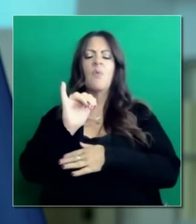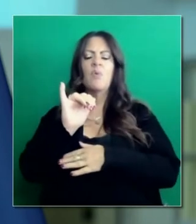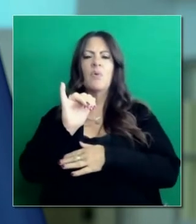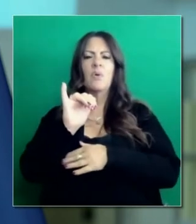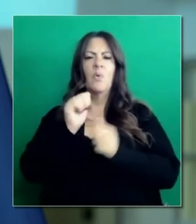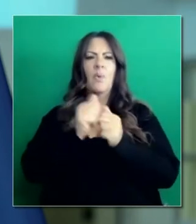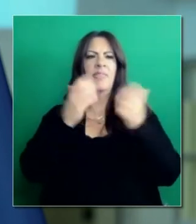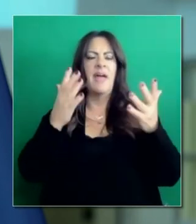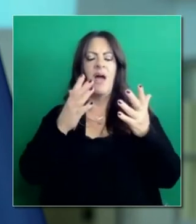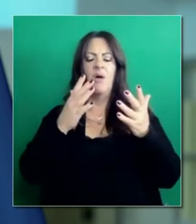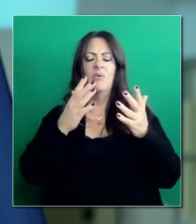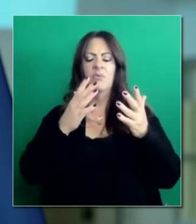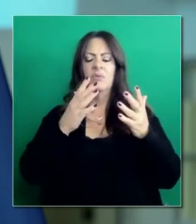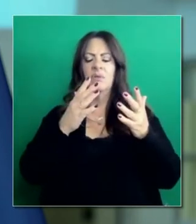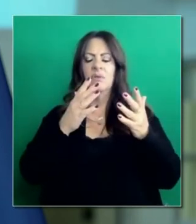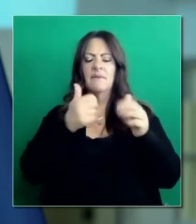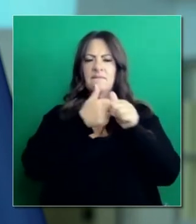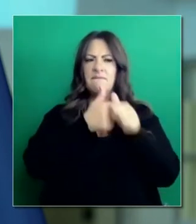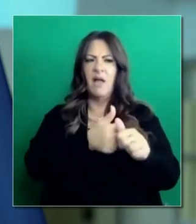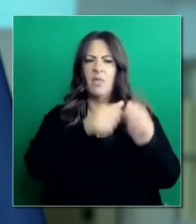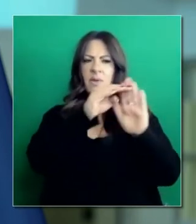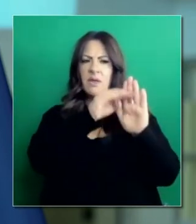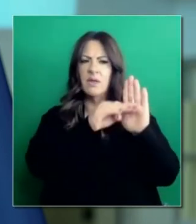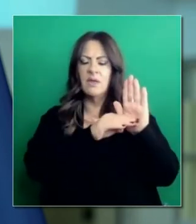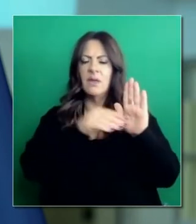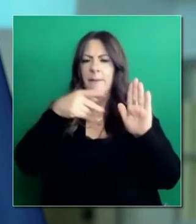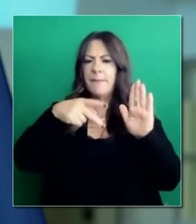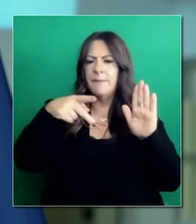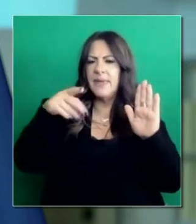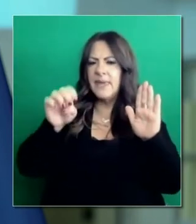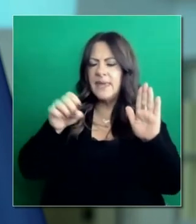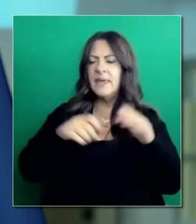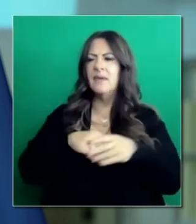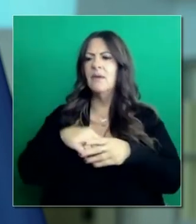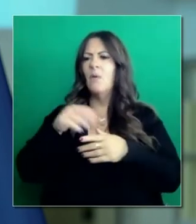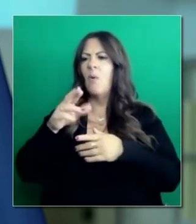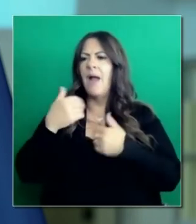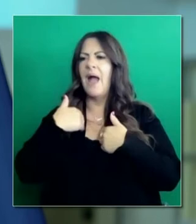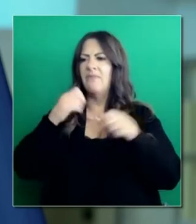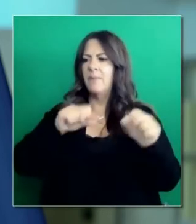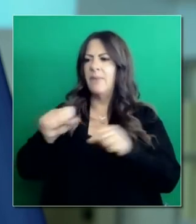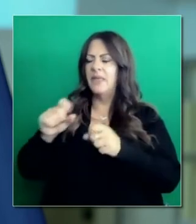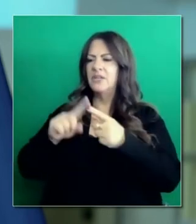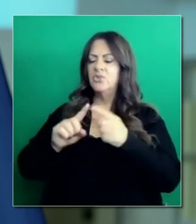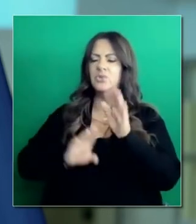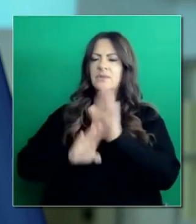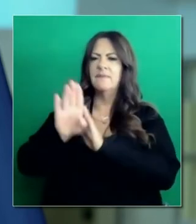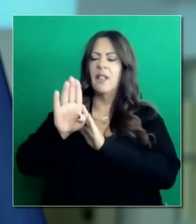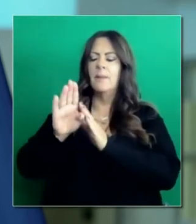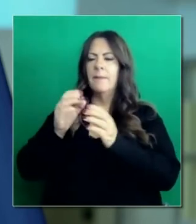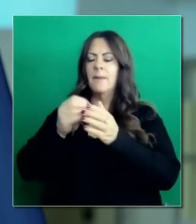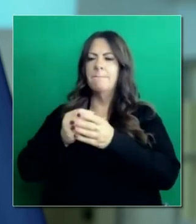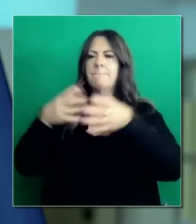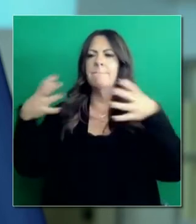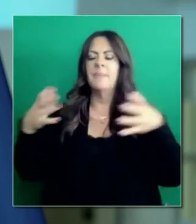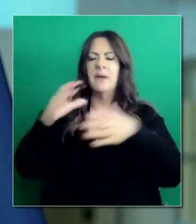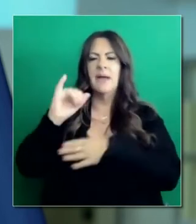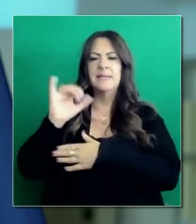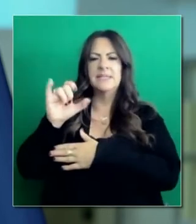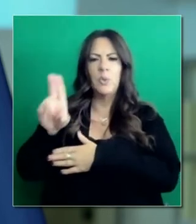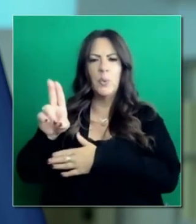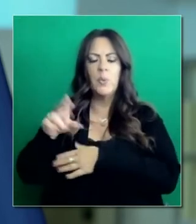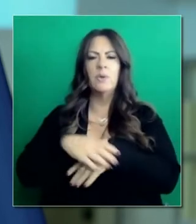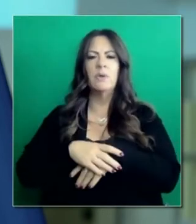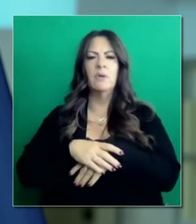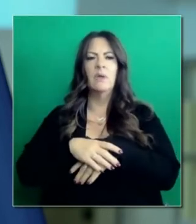variables y la gente no tenía, por ejemplo, capacidad para cuidado intensivo o capacidad de equipo de protección personal o eventos grandes